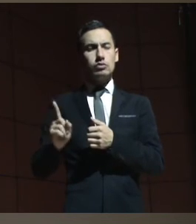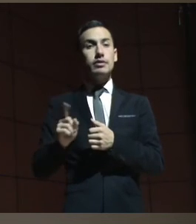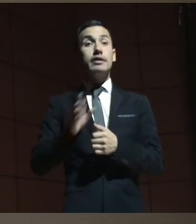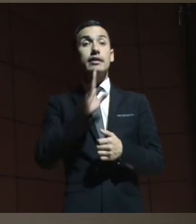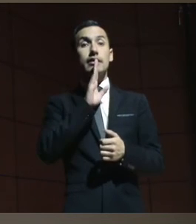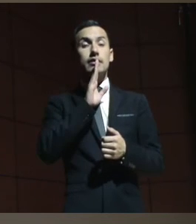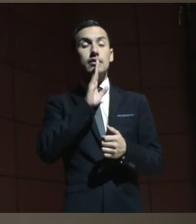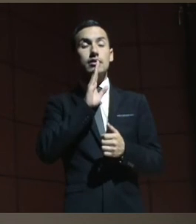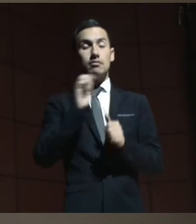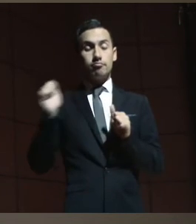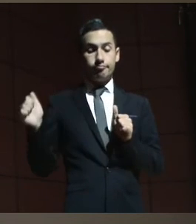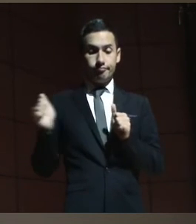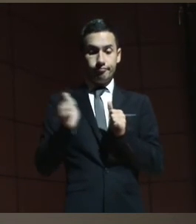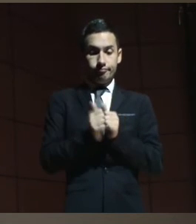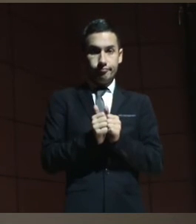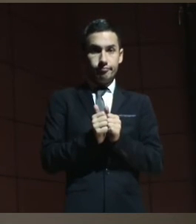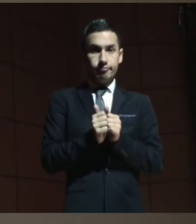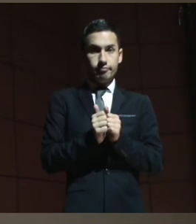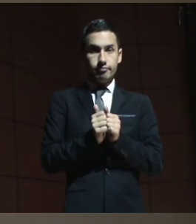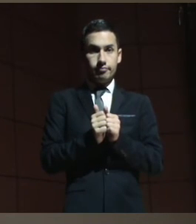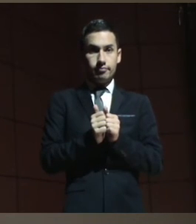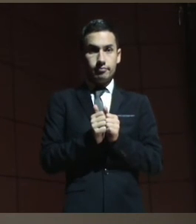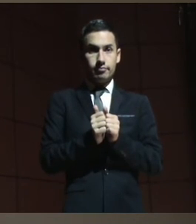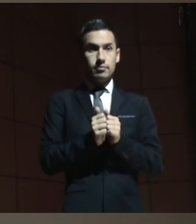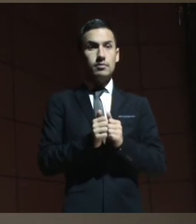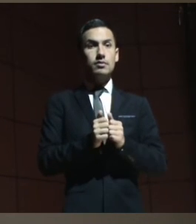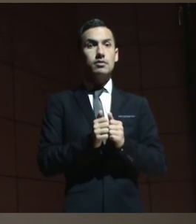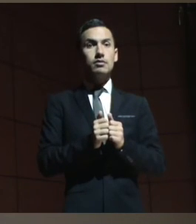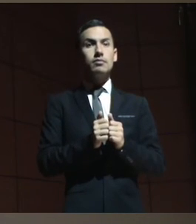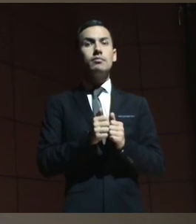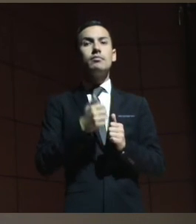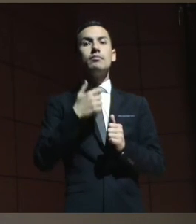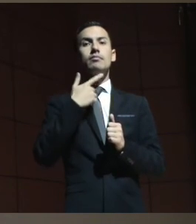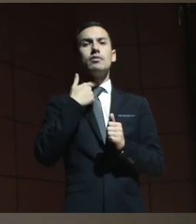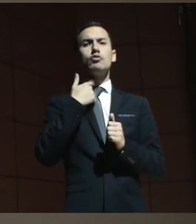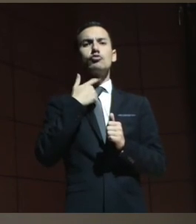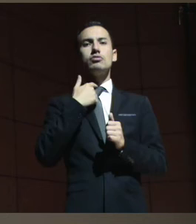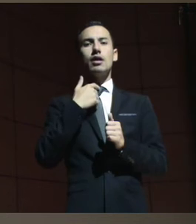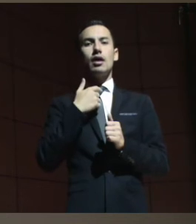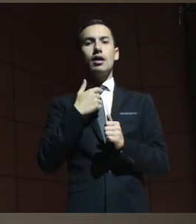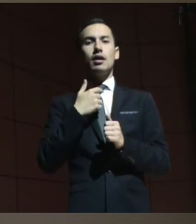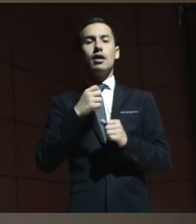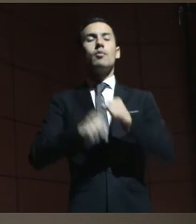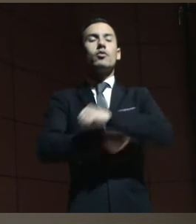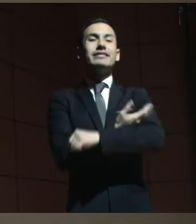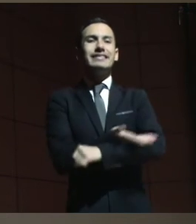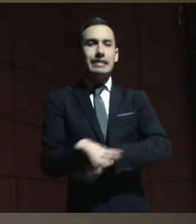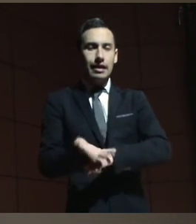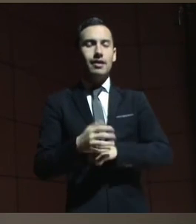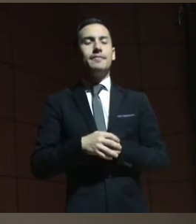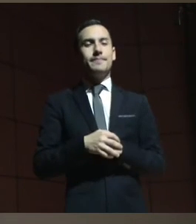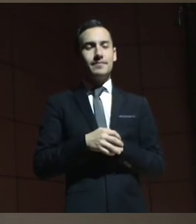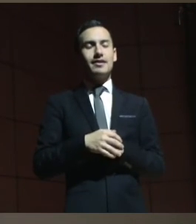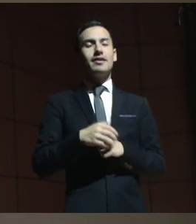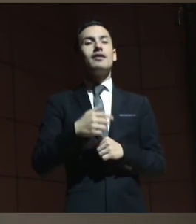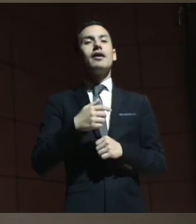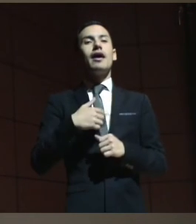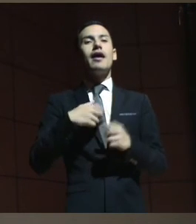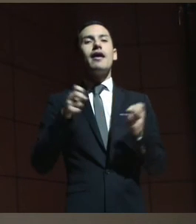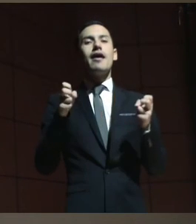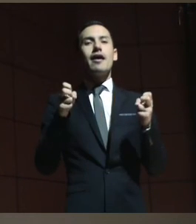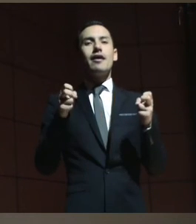acompaña a mí me gusta la poesía y me acompaña la energía de